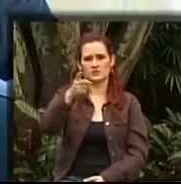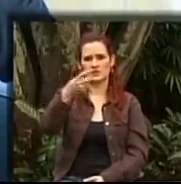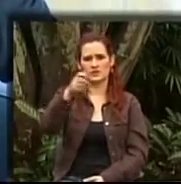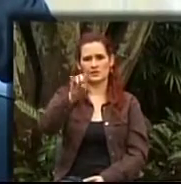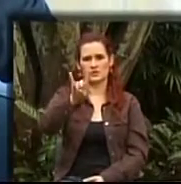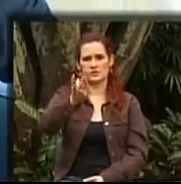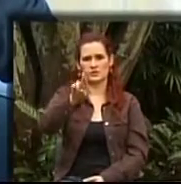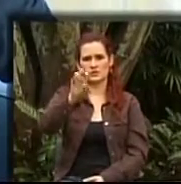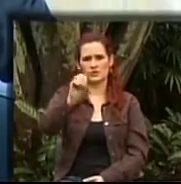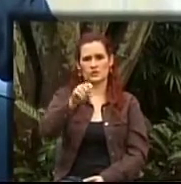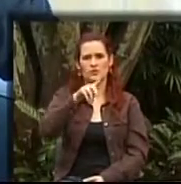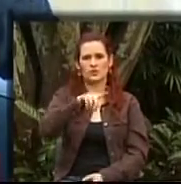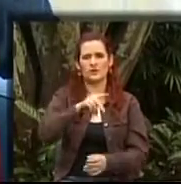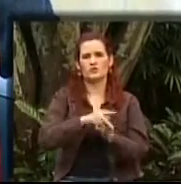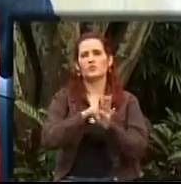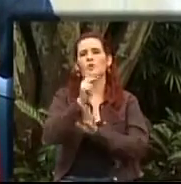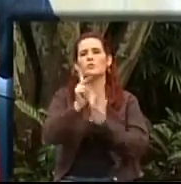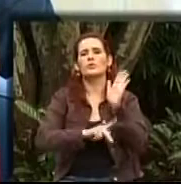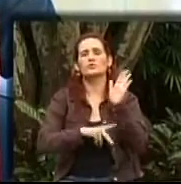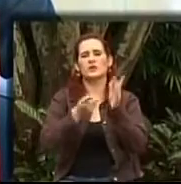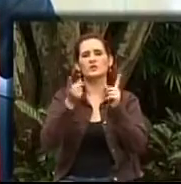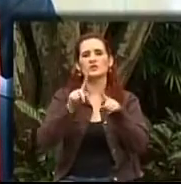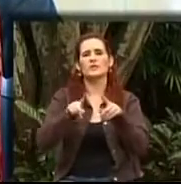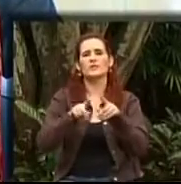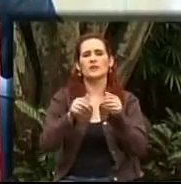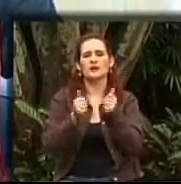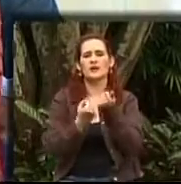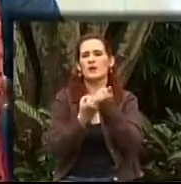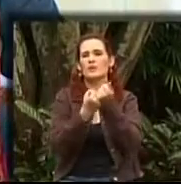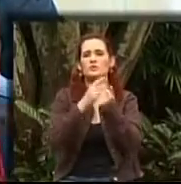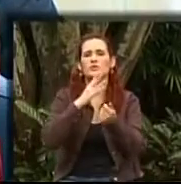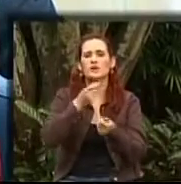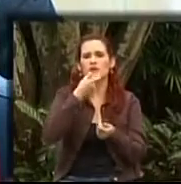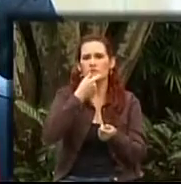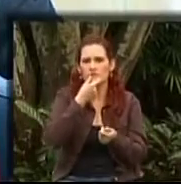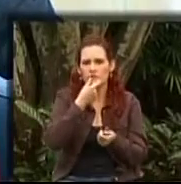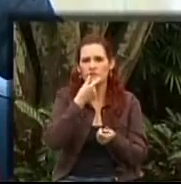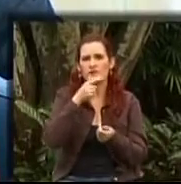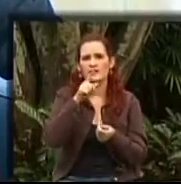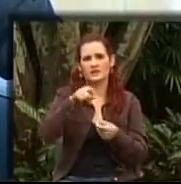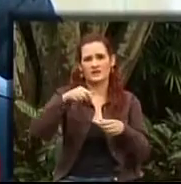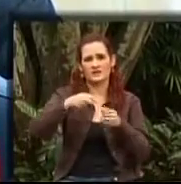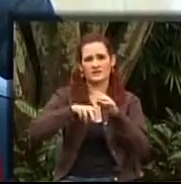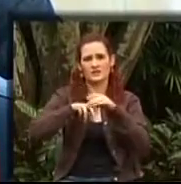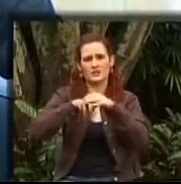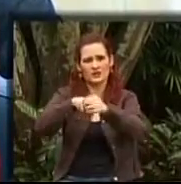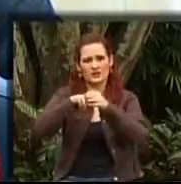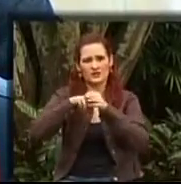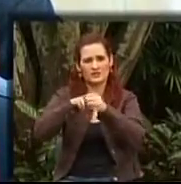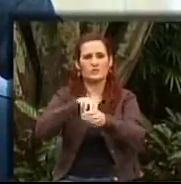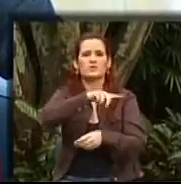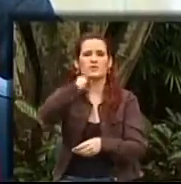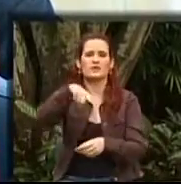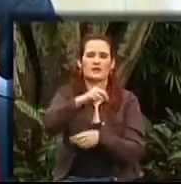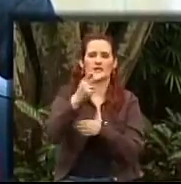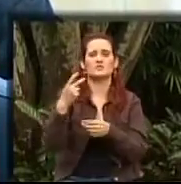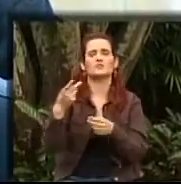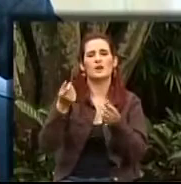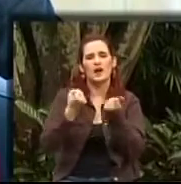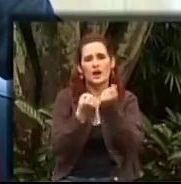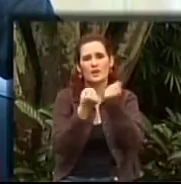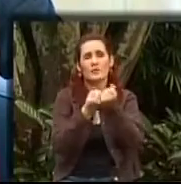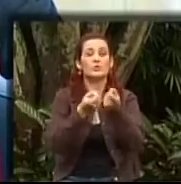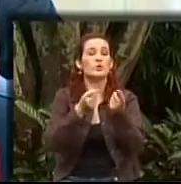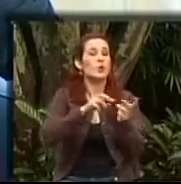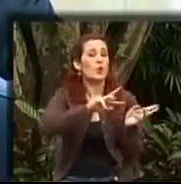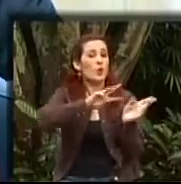la Secretaría de Tránsito y Transporte. Tenemos apoyo económico, tenemos una alianza que se llama Red